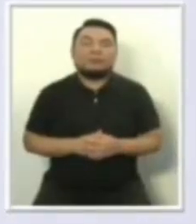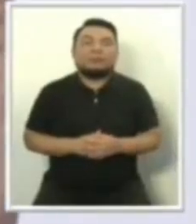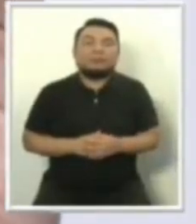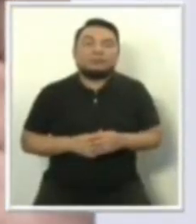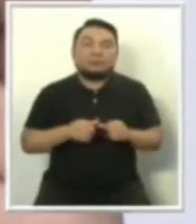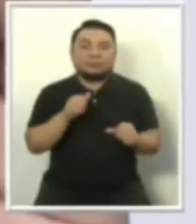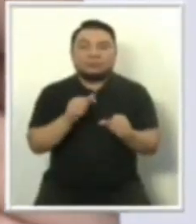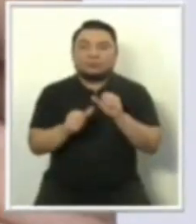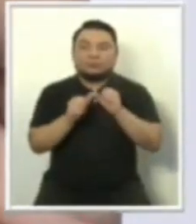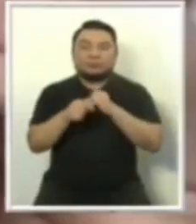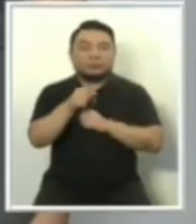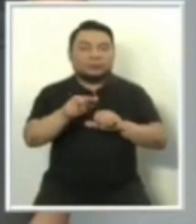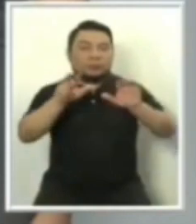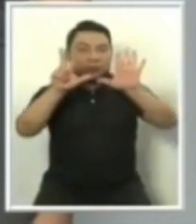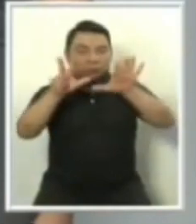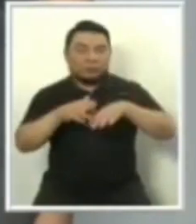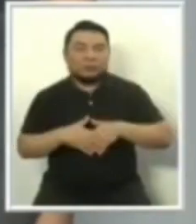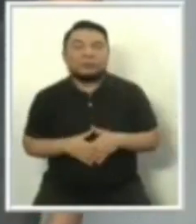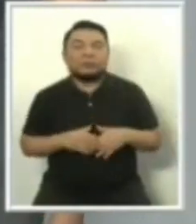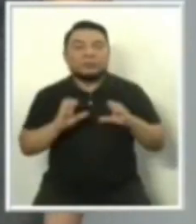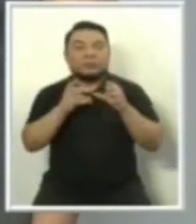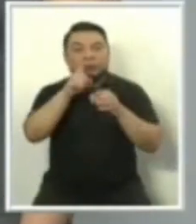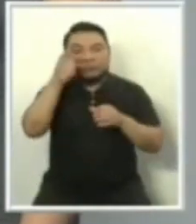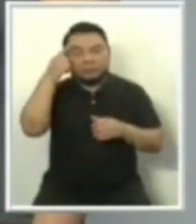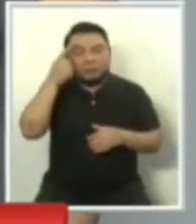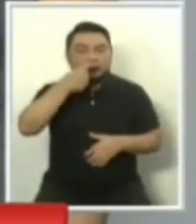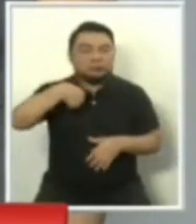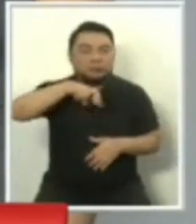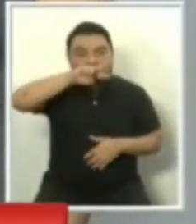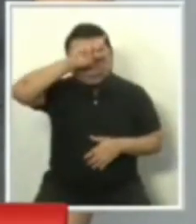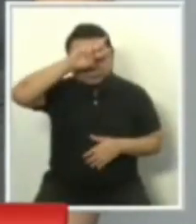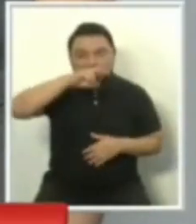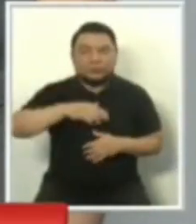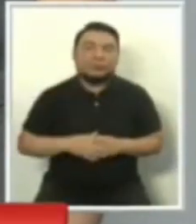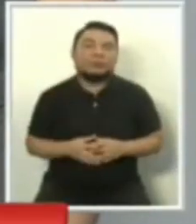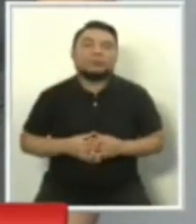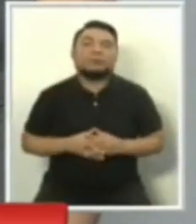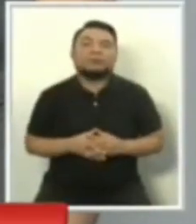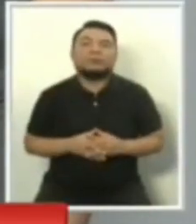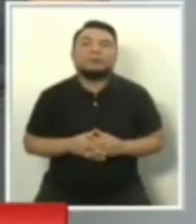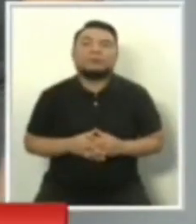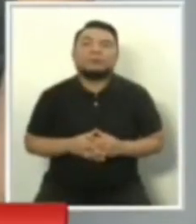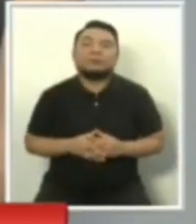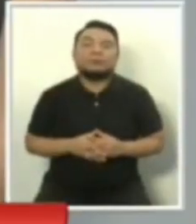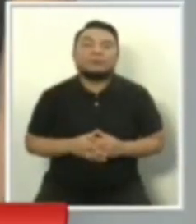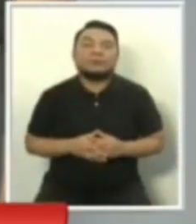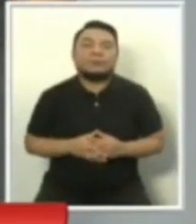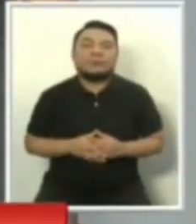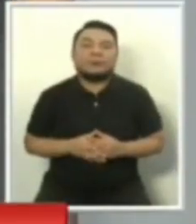Vamos con el número 8, que es Partido Democrático, Somos Perú, Daniel Salaverri.